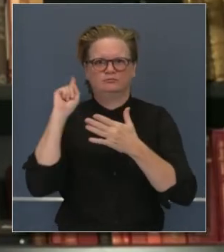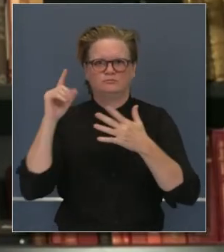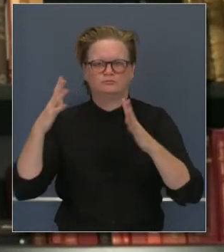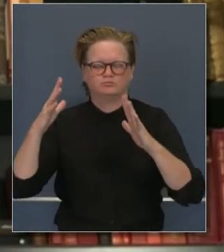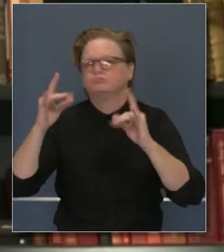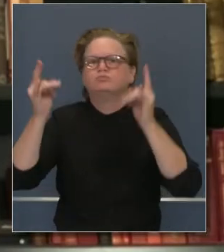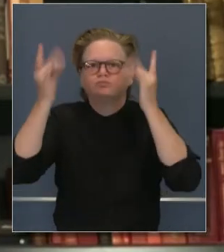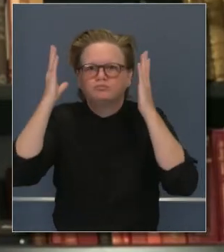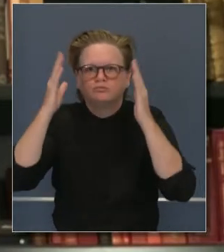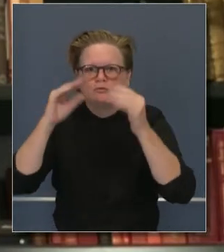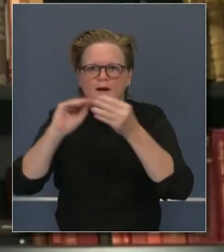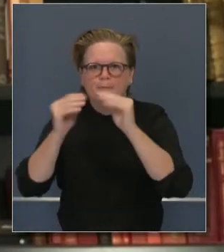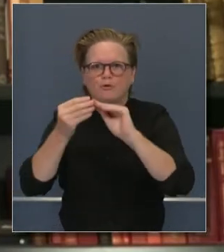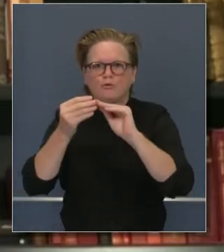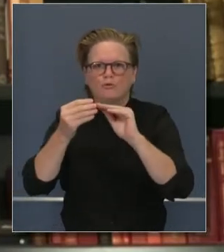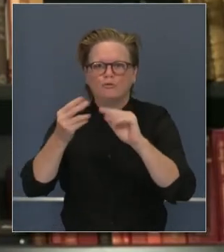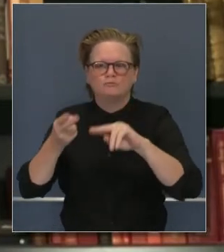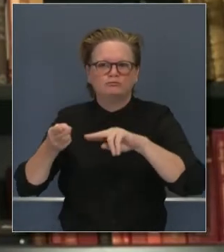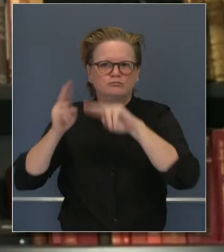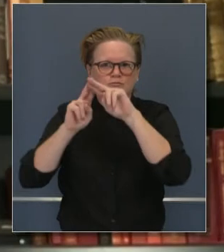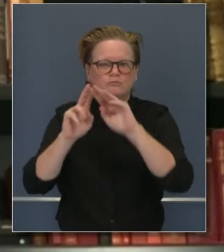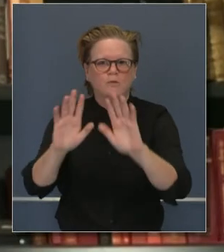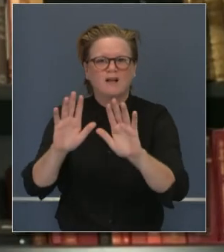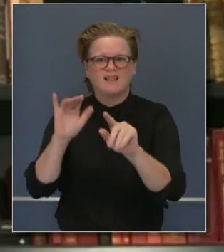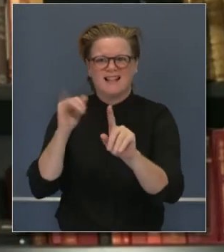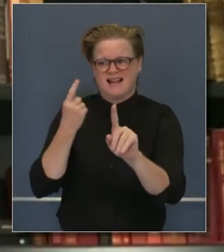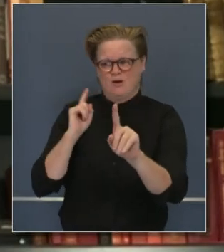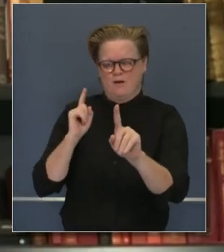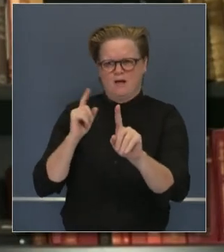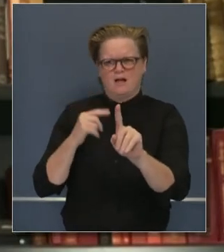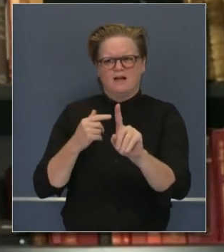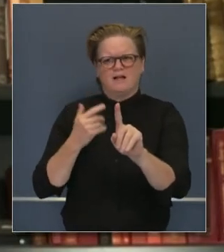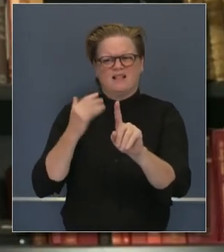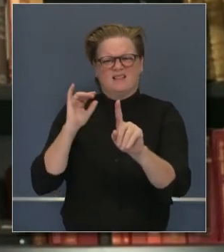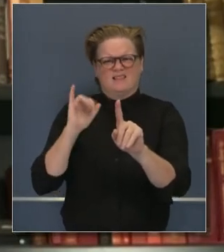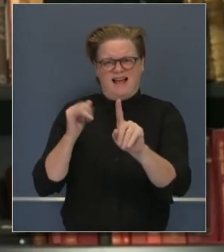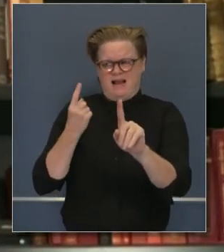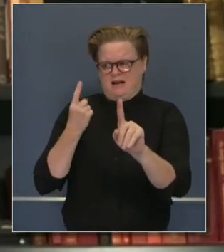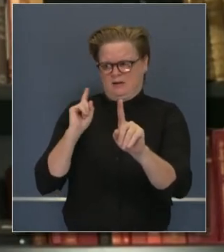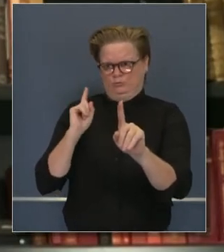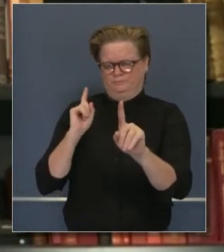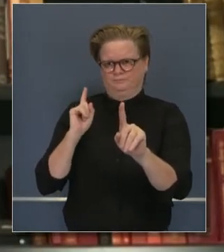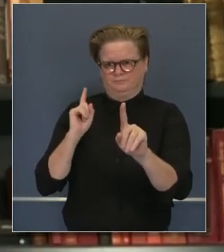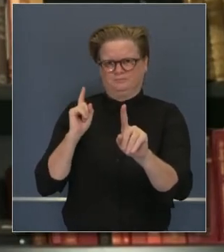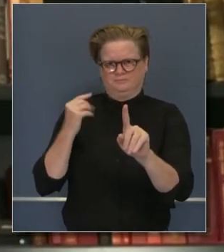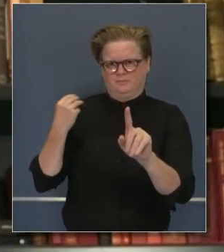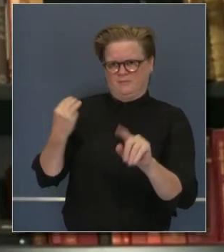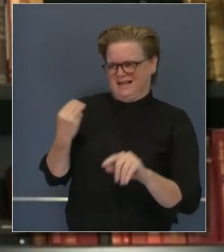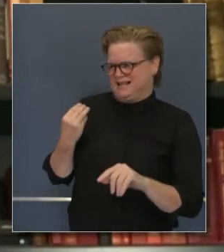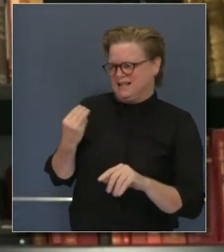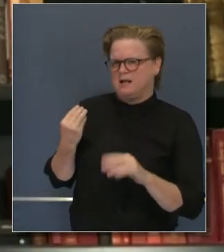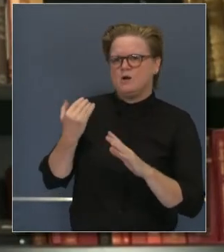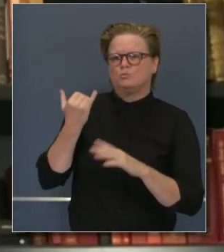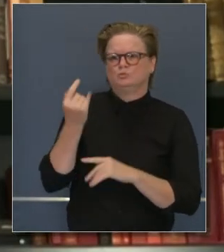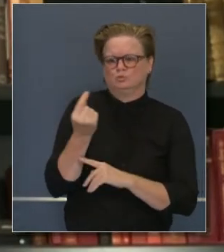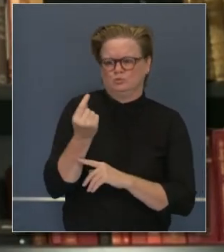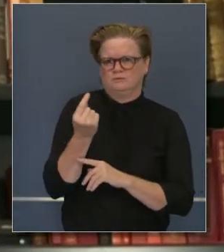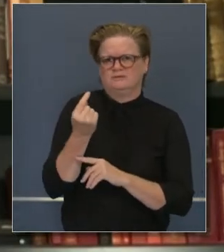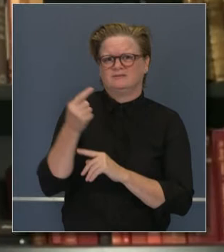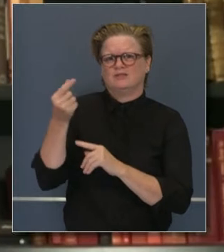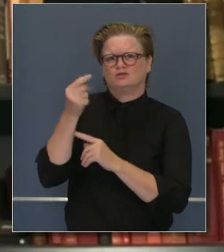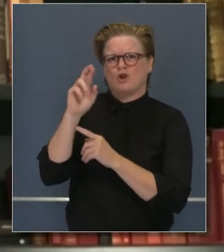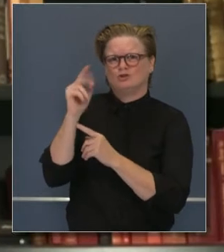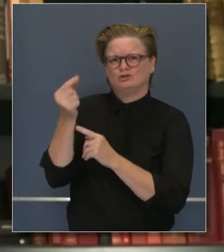En lugar de esperar al anuncio de martes de usted, doctor Galley, sobre los niveles. Lo hicimos el lunes.